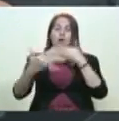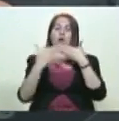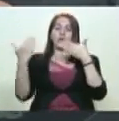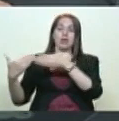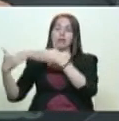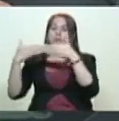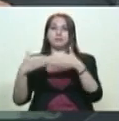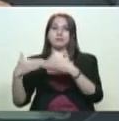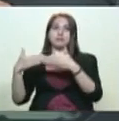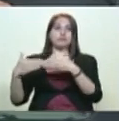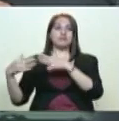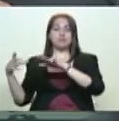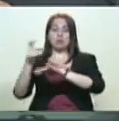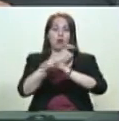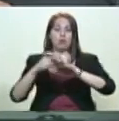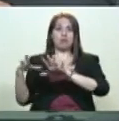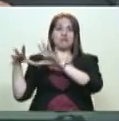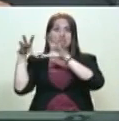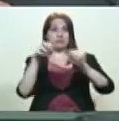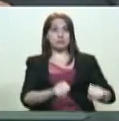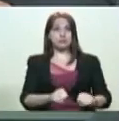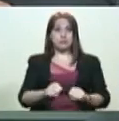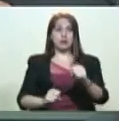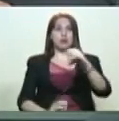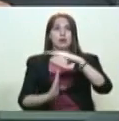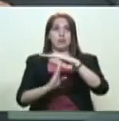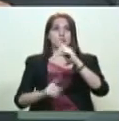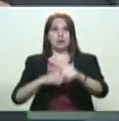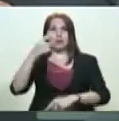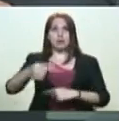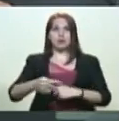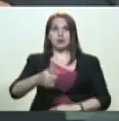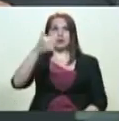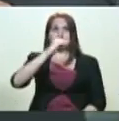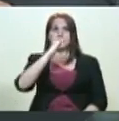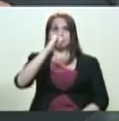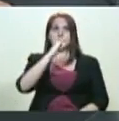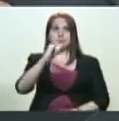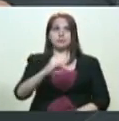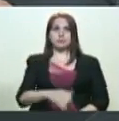imperio norteamericano, del gobierno norteamericano. Bueno, vamos a realizar una pausa y ya seguimos con más de su emisión estelar de la noticia. No se aparte.